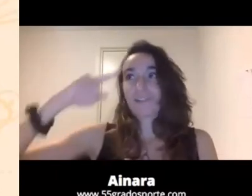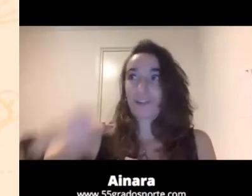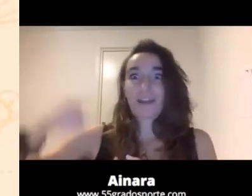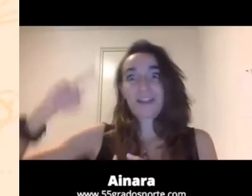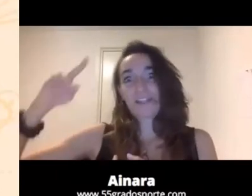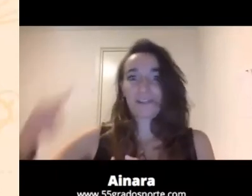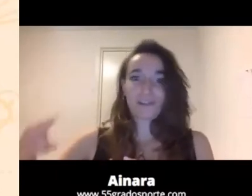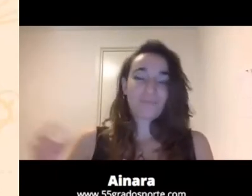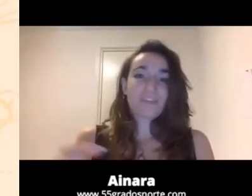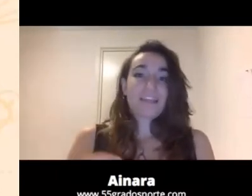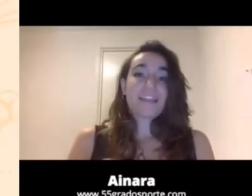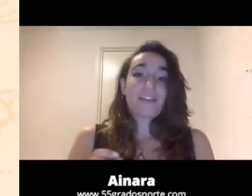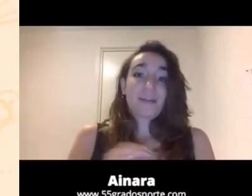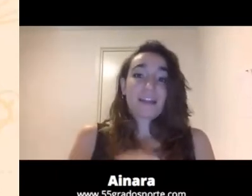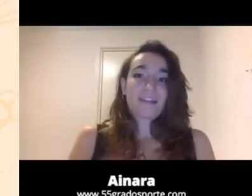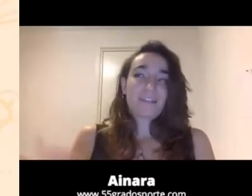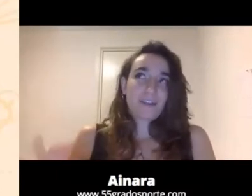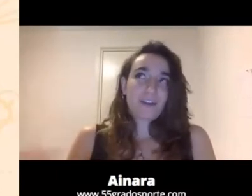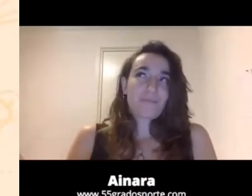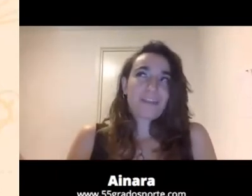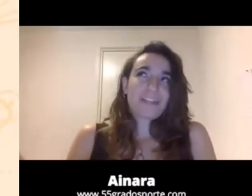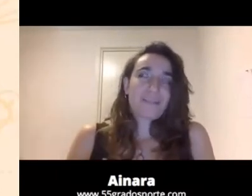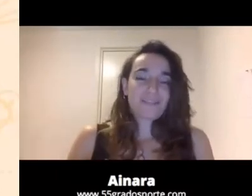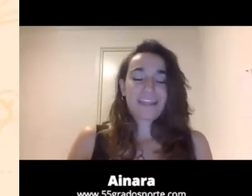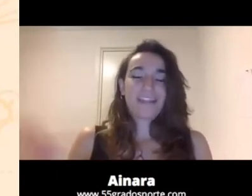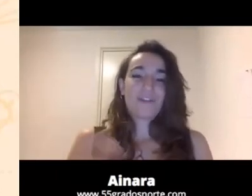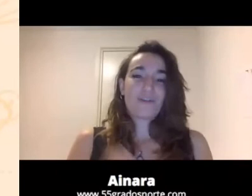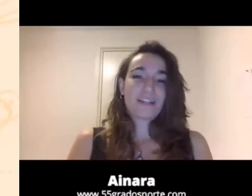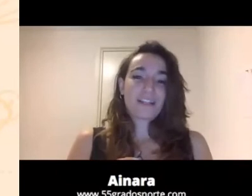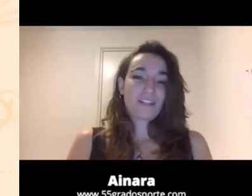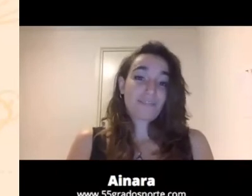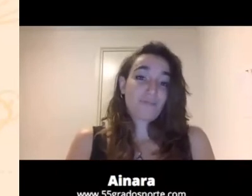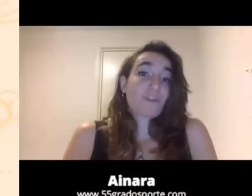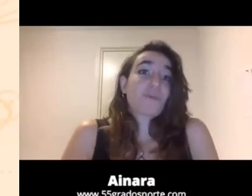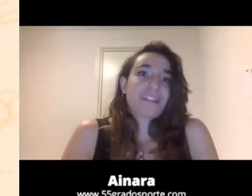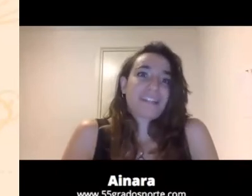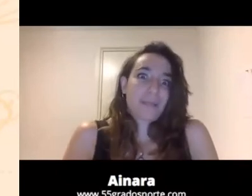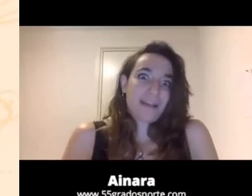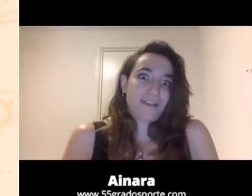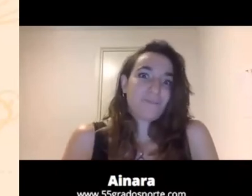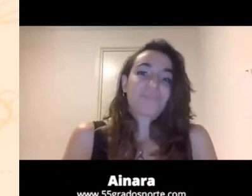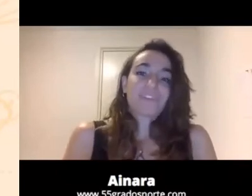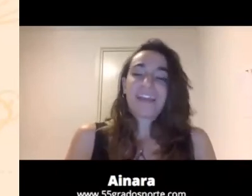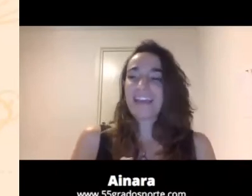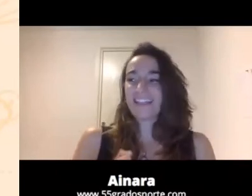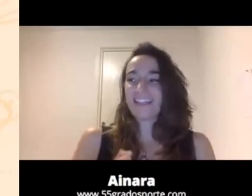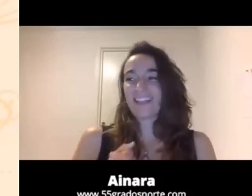error a cierto error a cierto error y de otra manera creo que es más fácil o lo vas a conseguir como un poquito más rápida